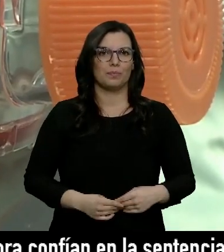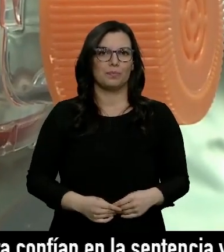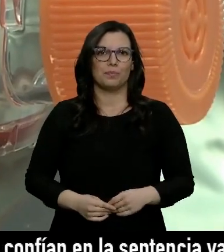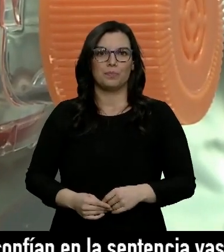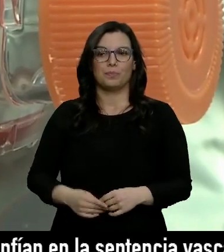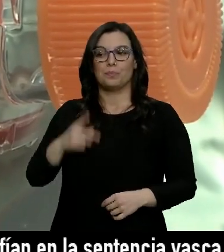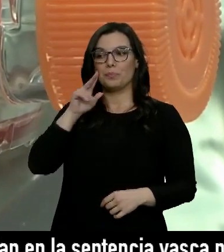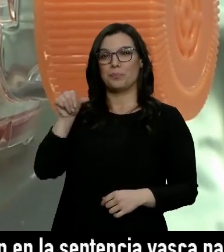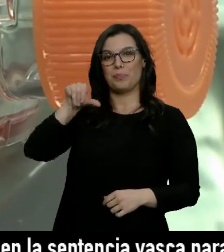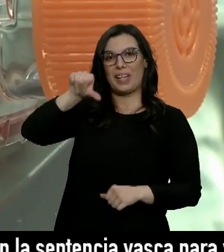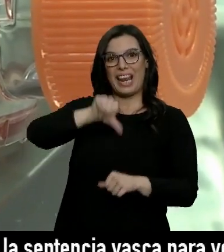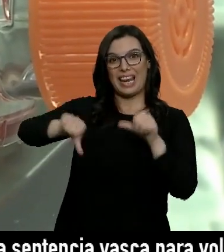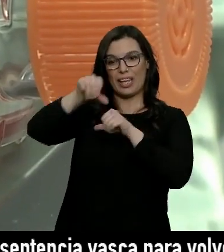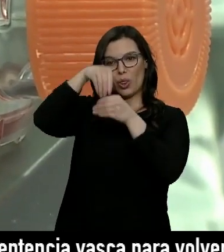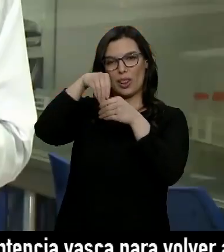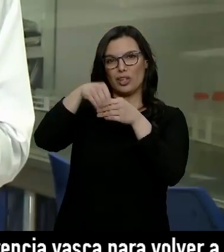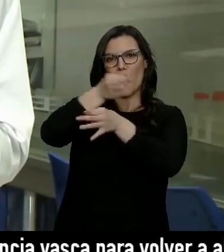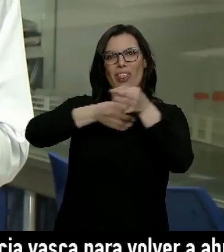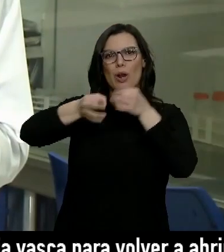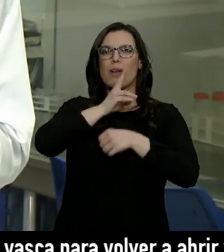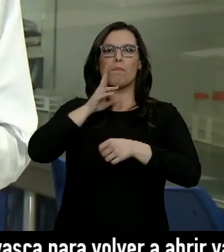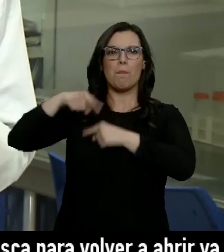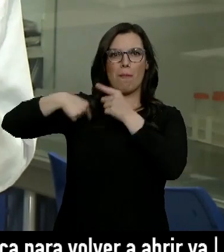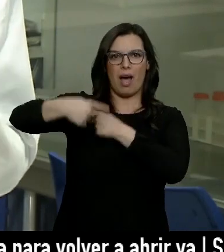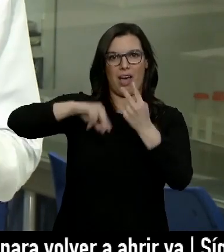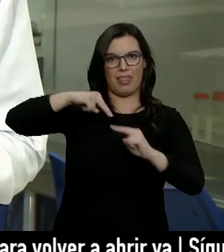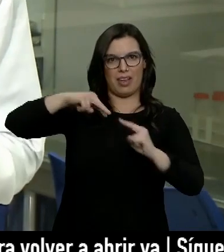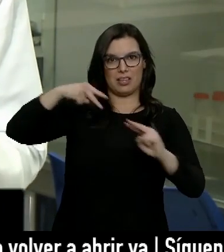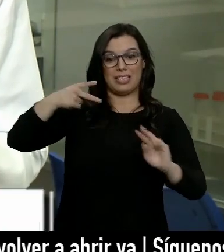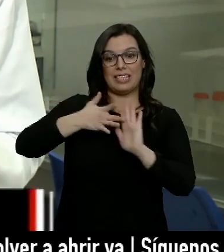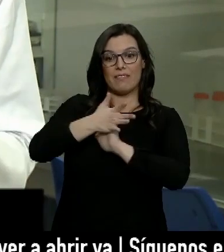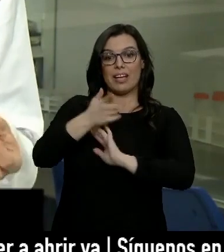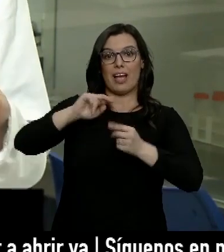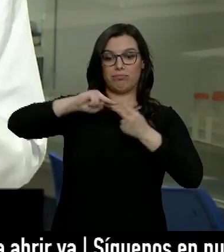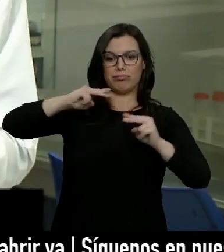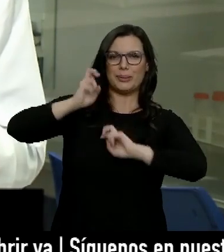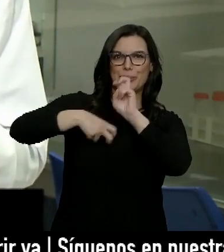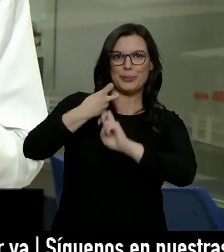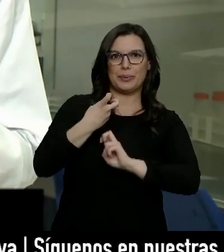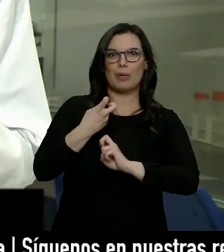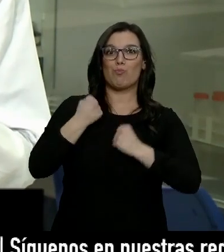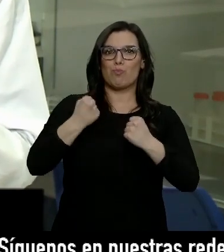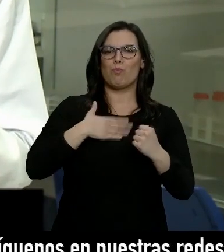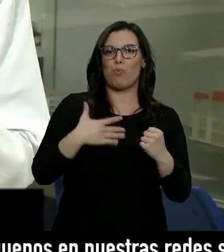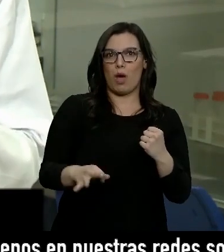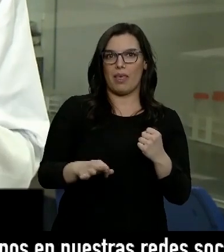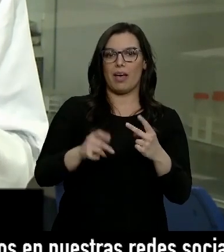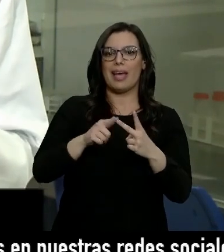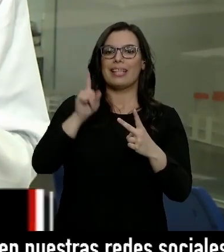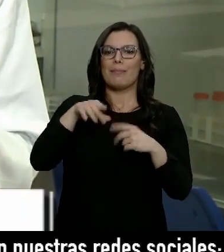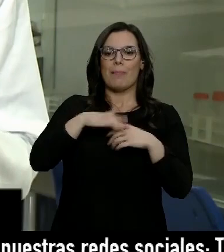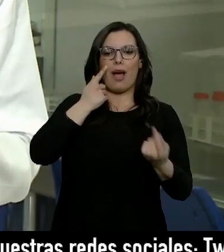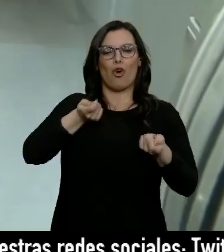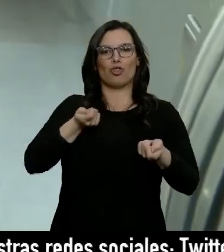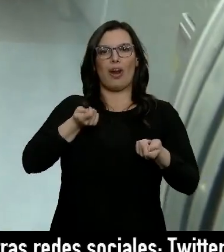Este líquido contiene células madre. Son células que tienen potencial regenerativo y también potencial de regular